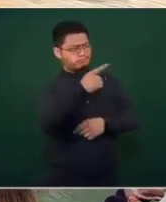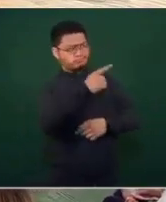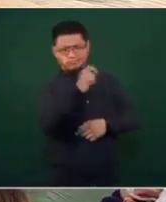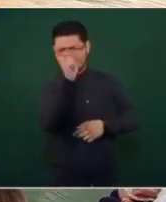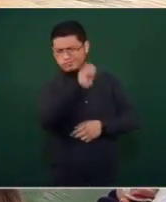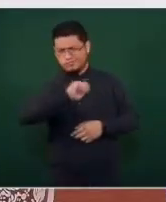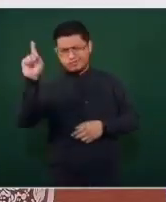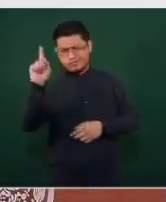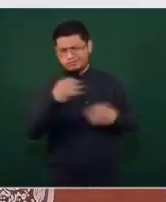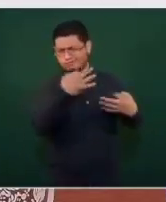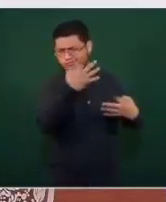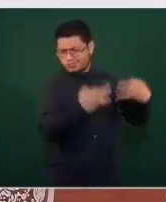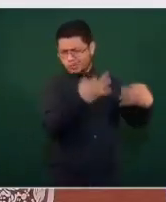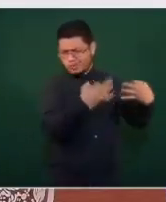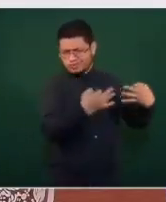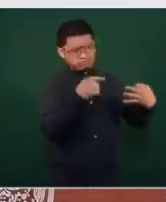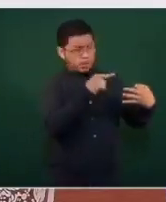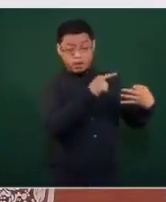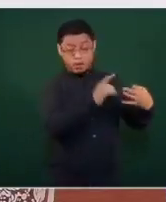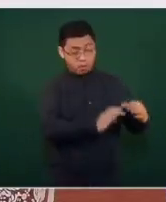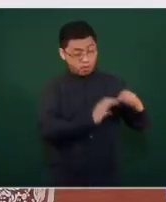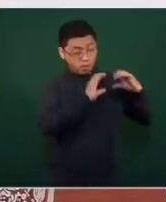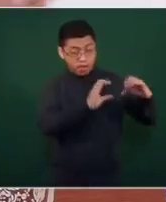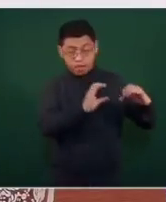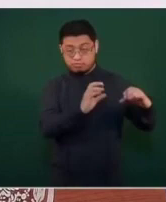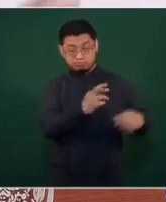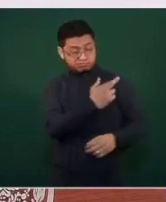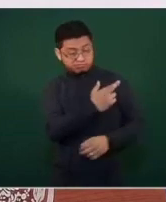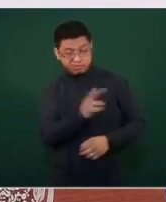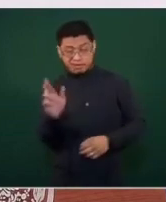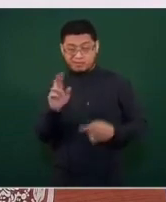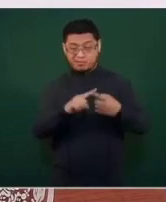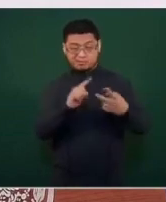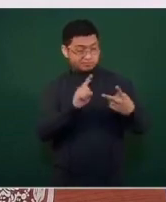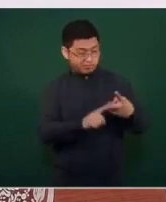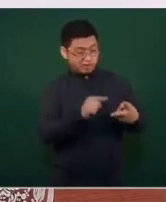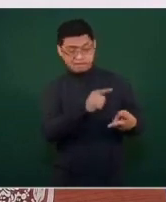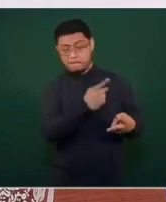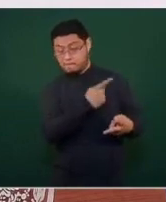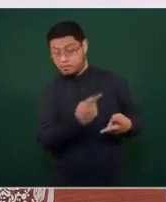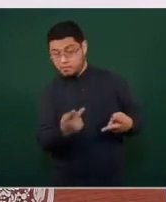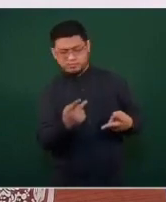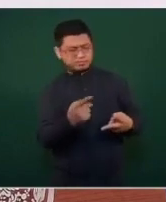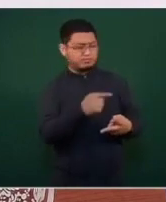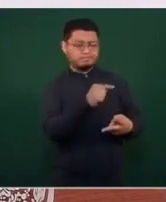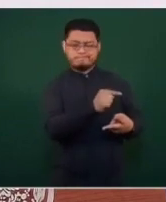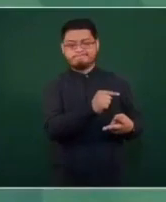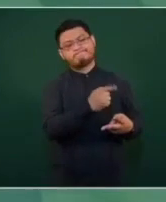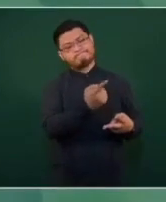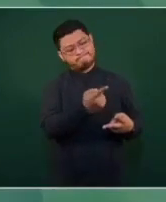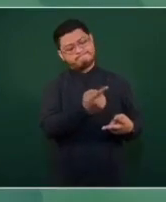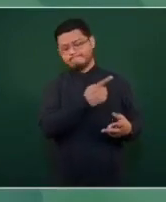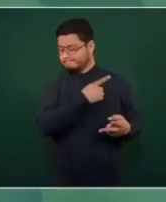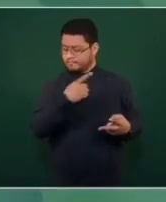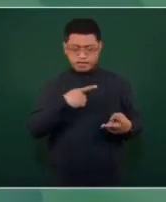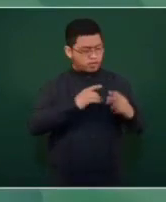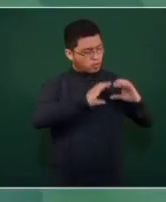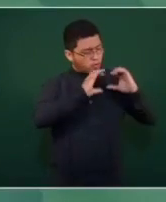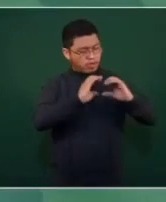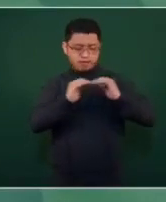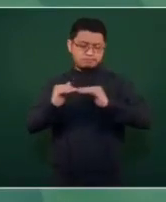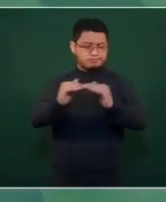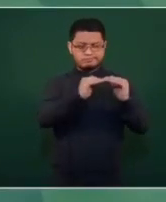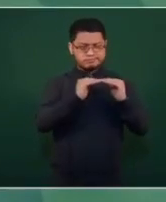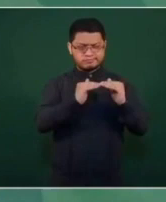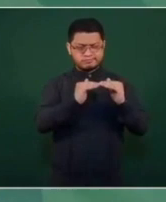a ricos y a pobres. Y uno de los problemas que se acrecentó con